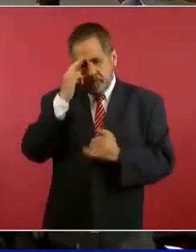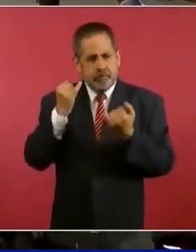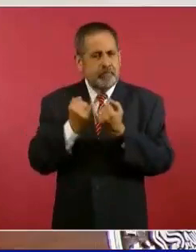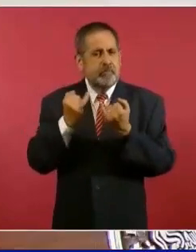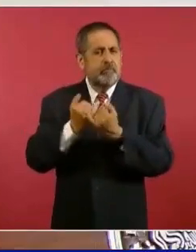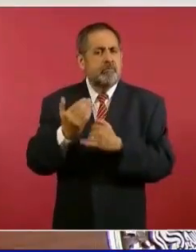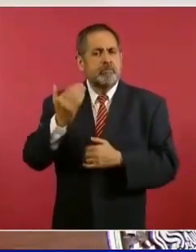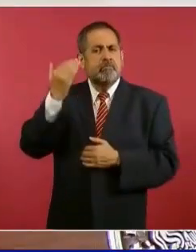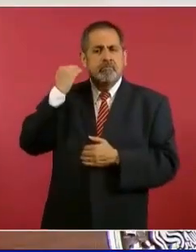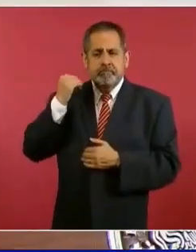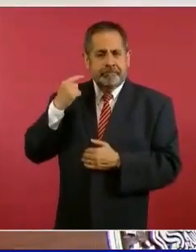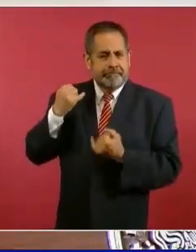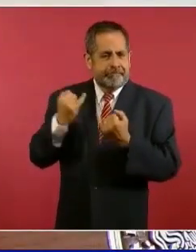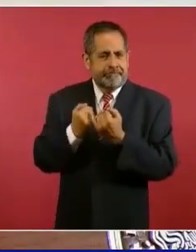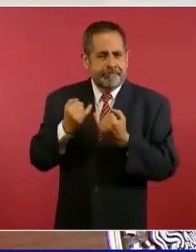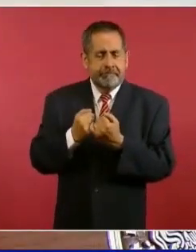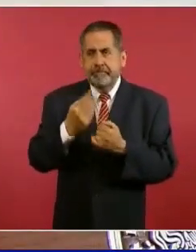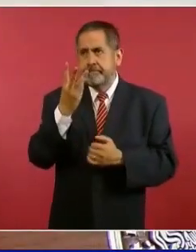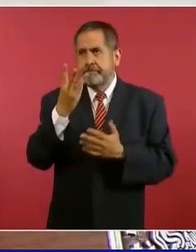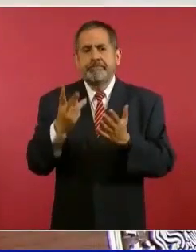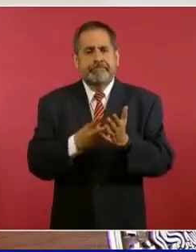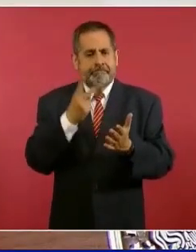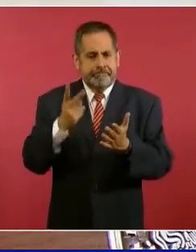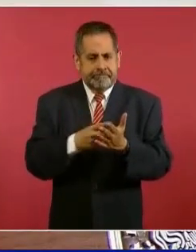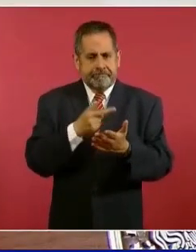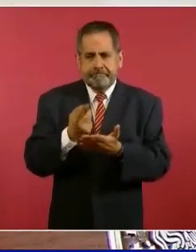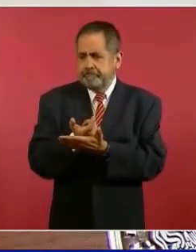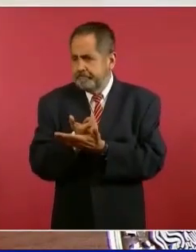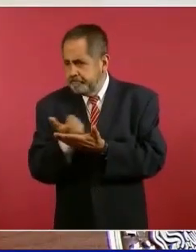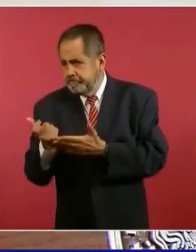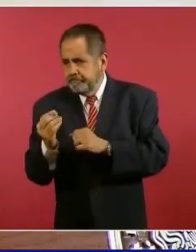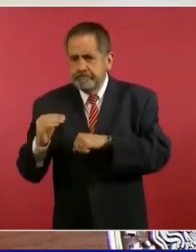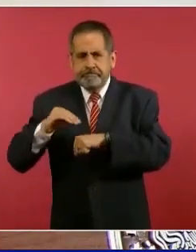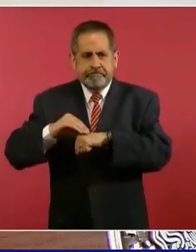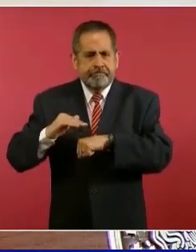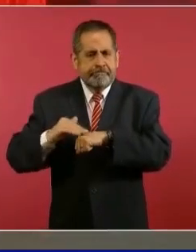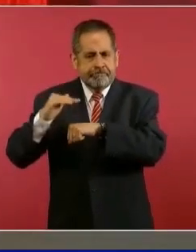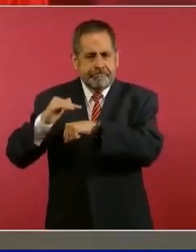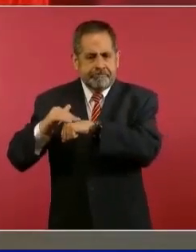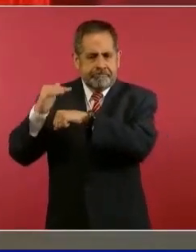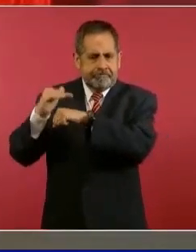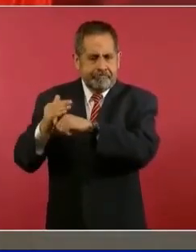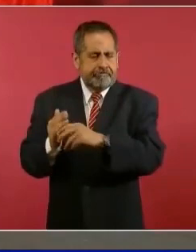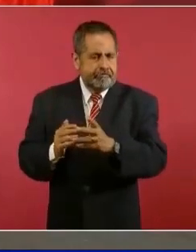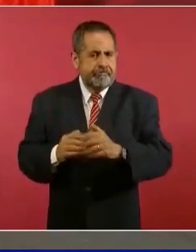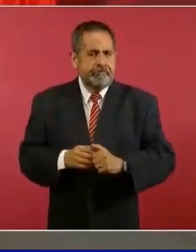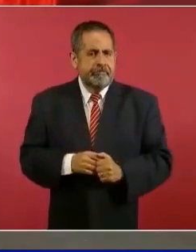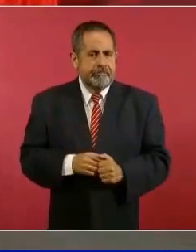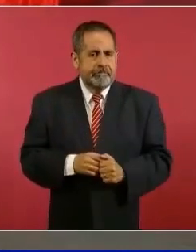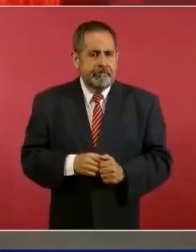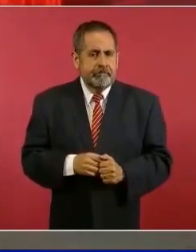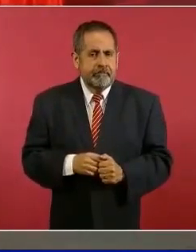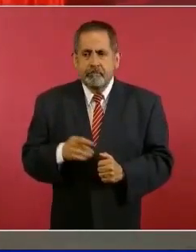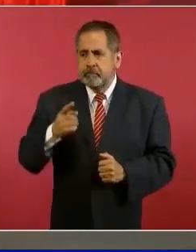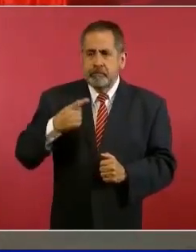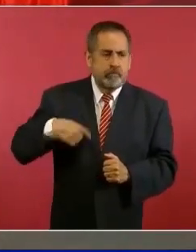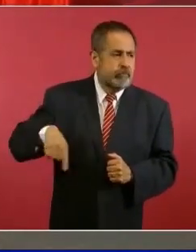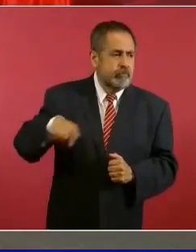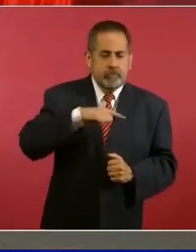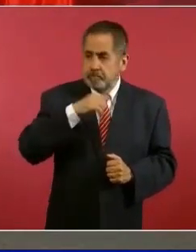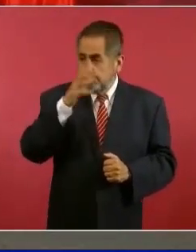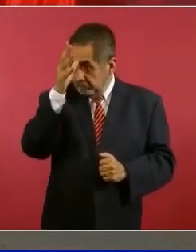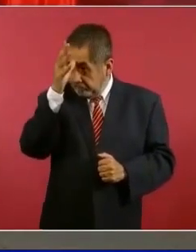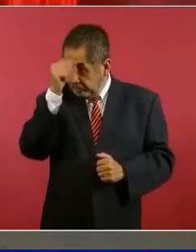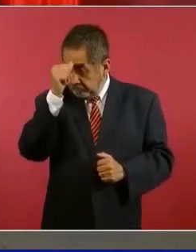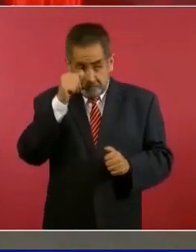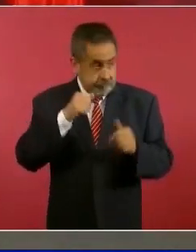en otros casos, en tres casos ha sido por consenso el aumento,